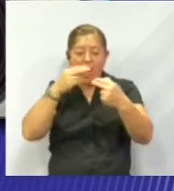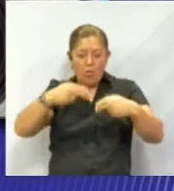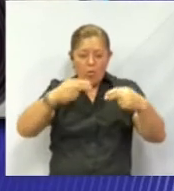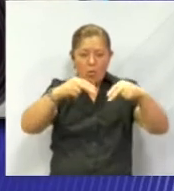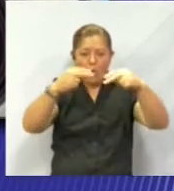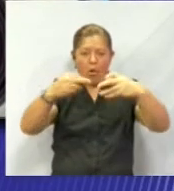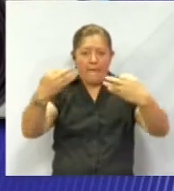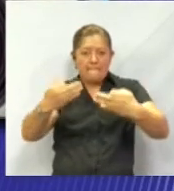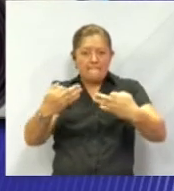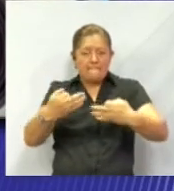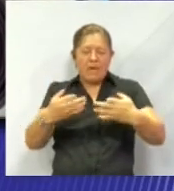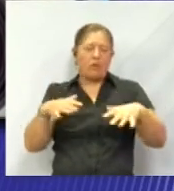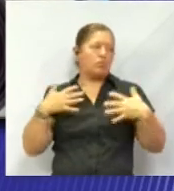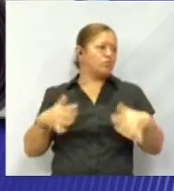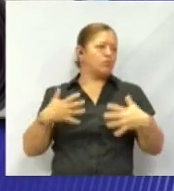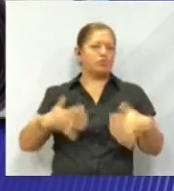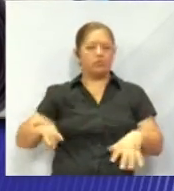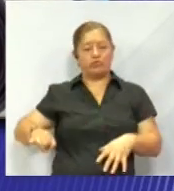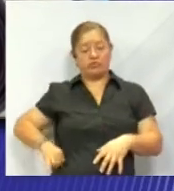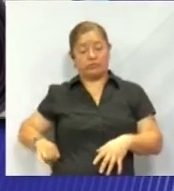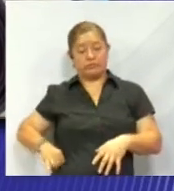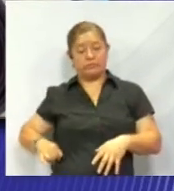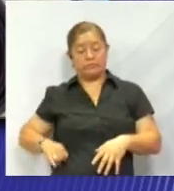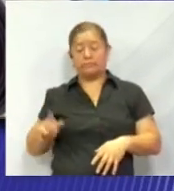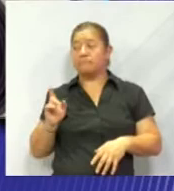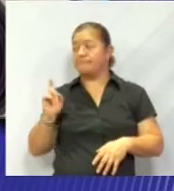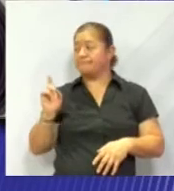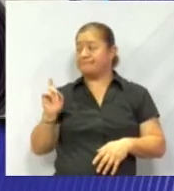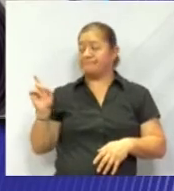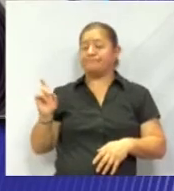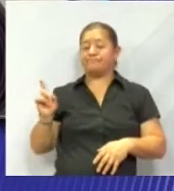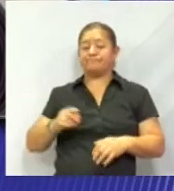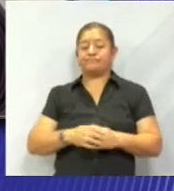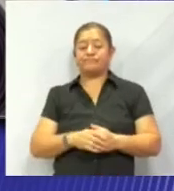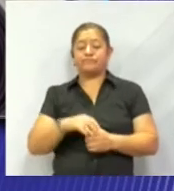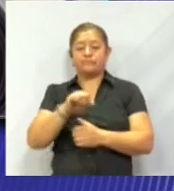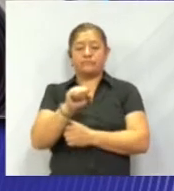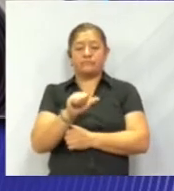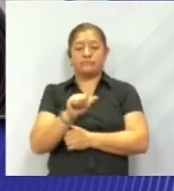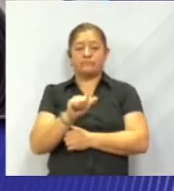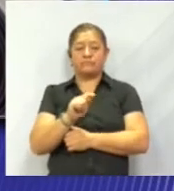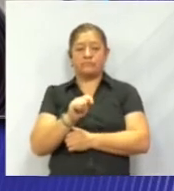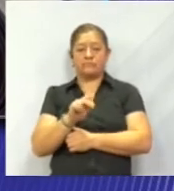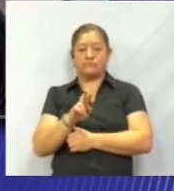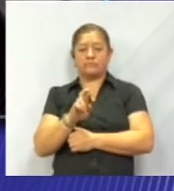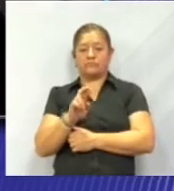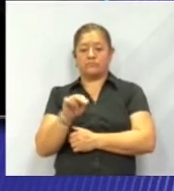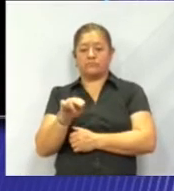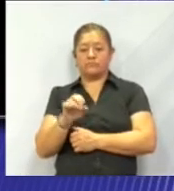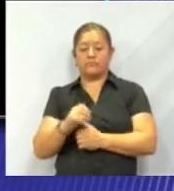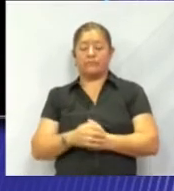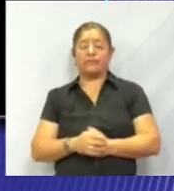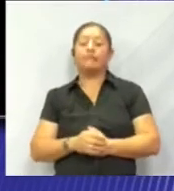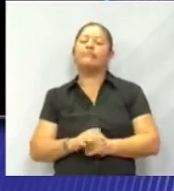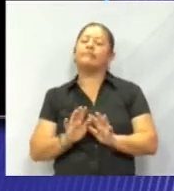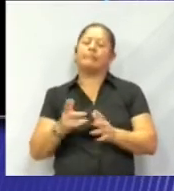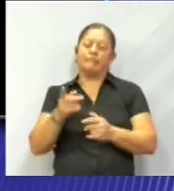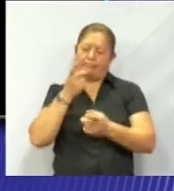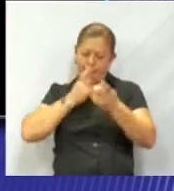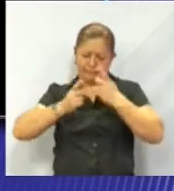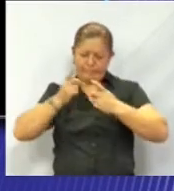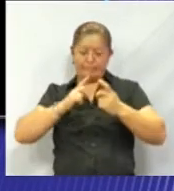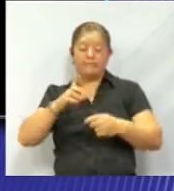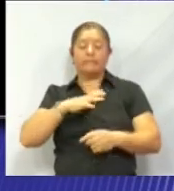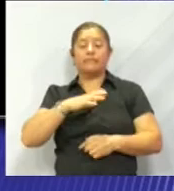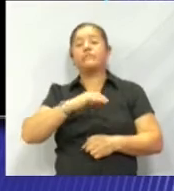Muy, muy interesante con el planeta de Saturno. Pero ahí te va, ya que estamos con ese tema hablando de los